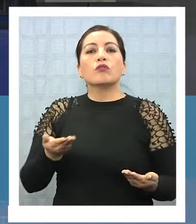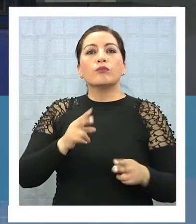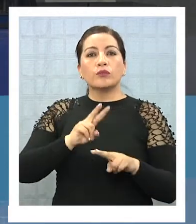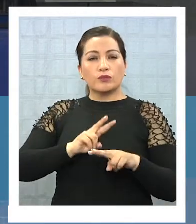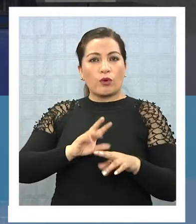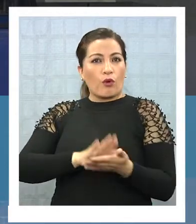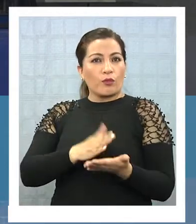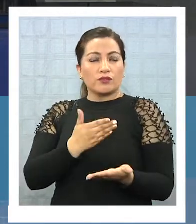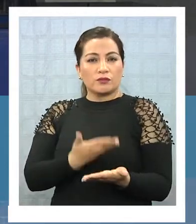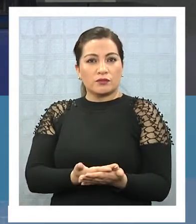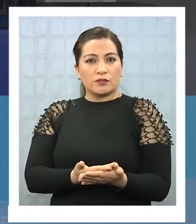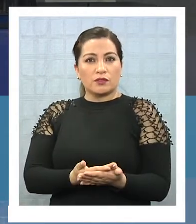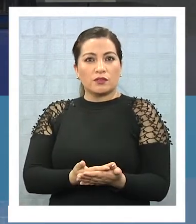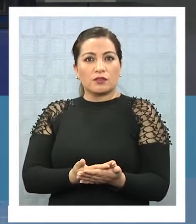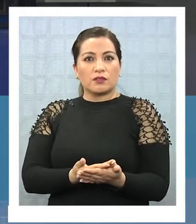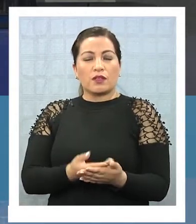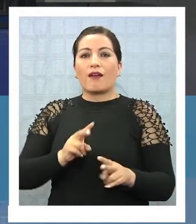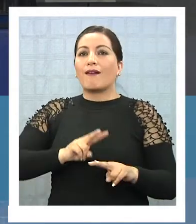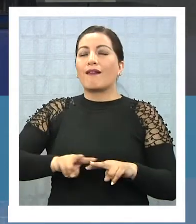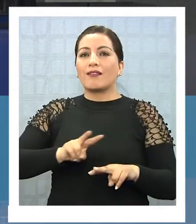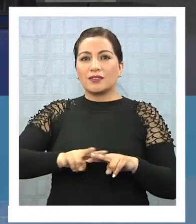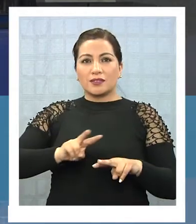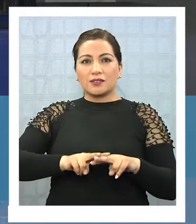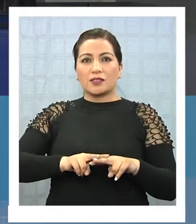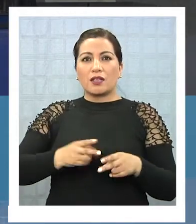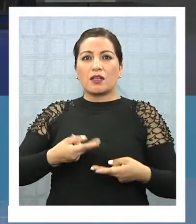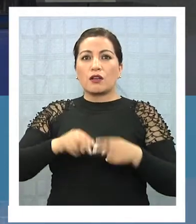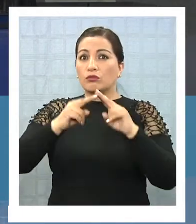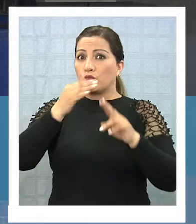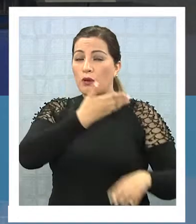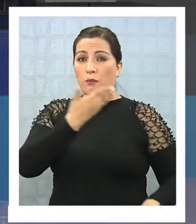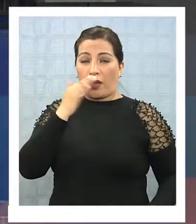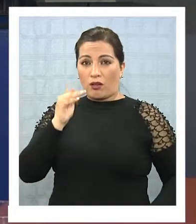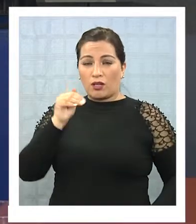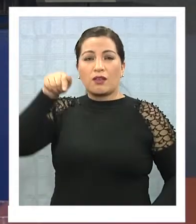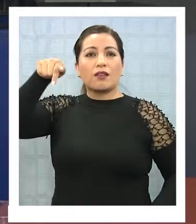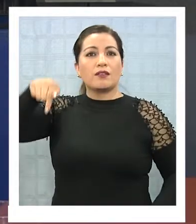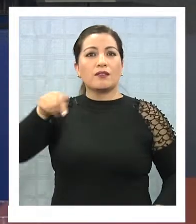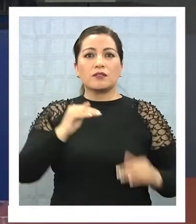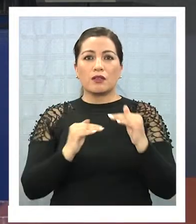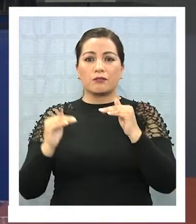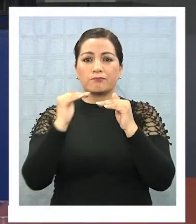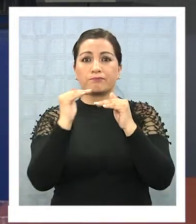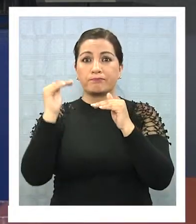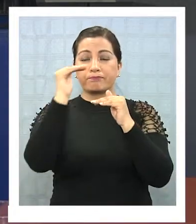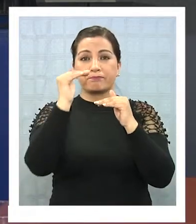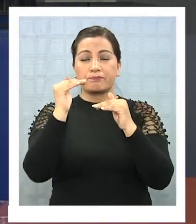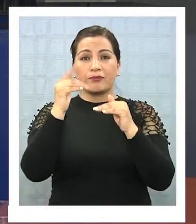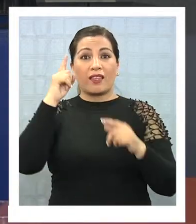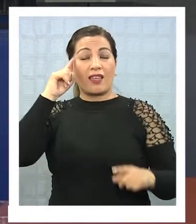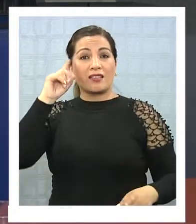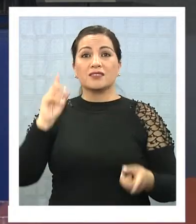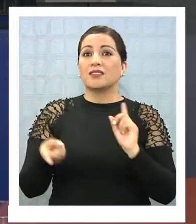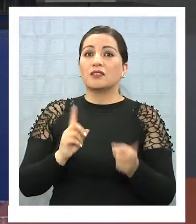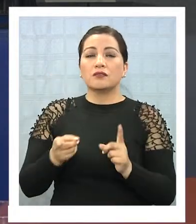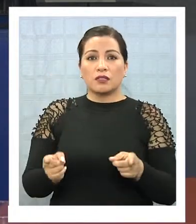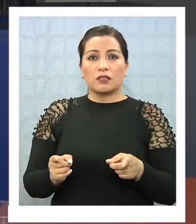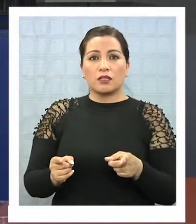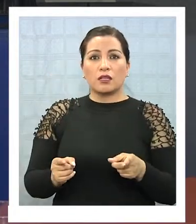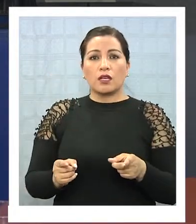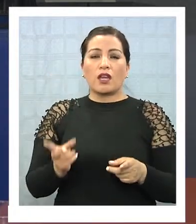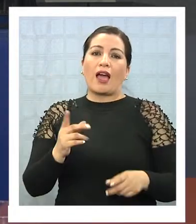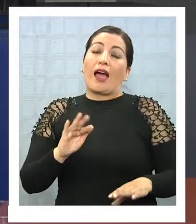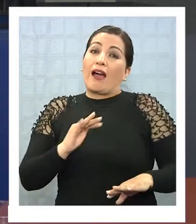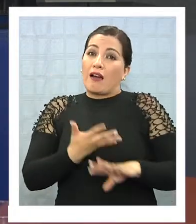invertir en el riesgo, hay que gobernar el riesgo y hay que reconstruir mejor. Y en esa escala de la estrategia del riesgo, el riesgo se puede